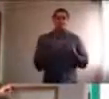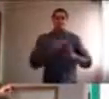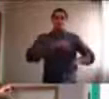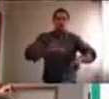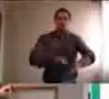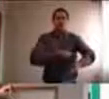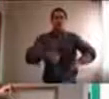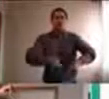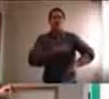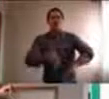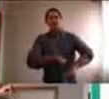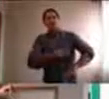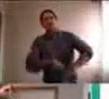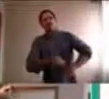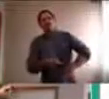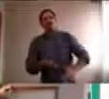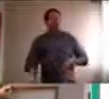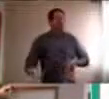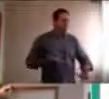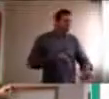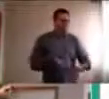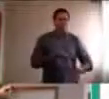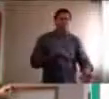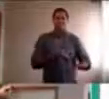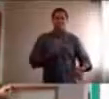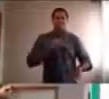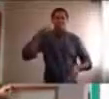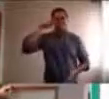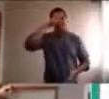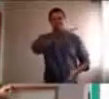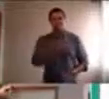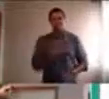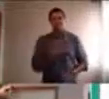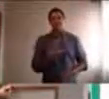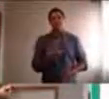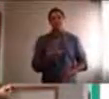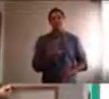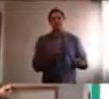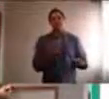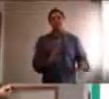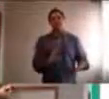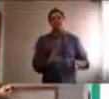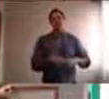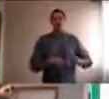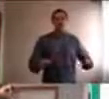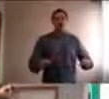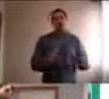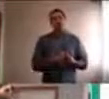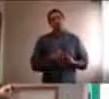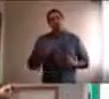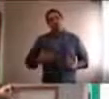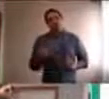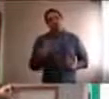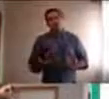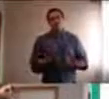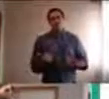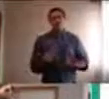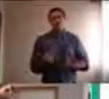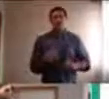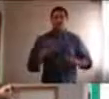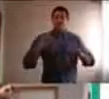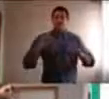a ser necesarios, y si volvemos un poco, a entender las emociones, en función de la importancia, de los acuerdos, las emociones,